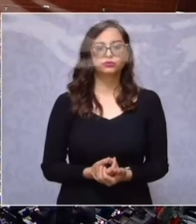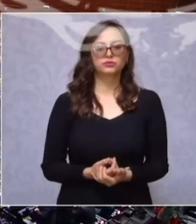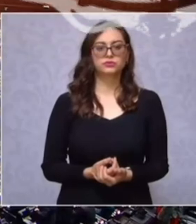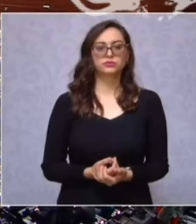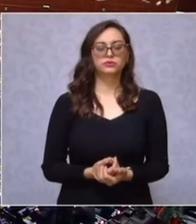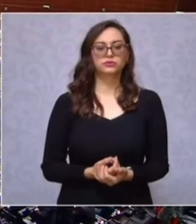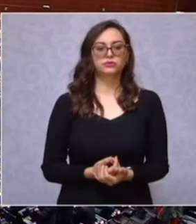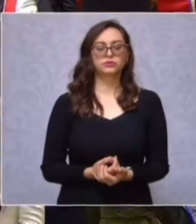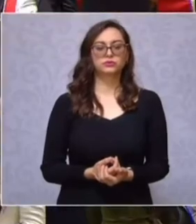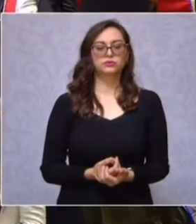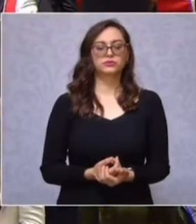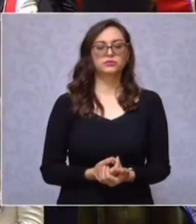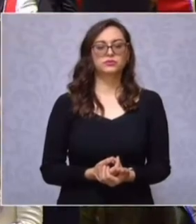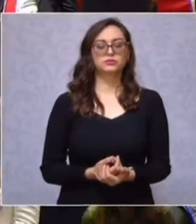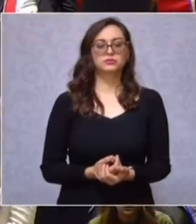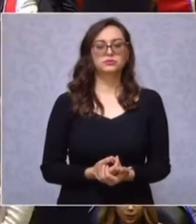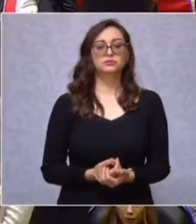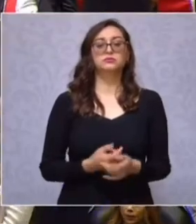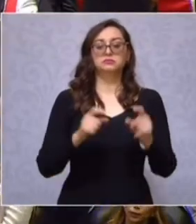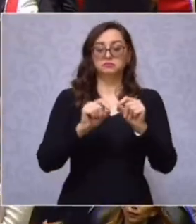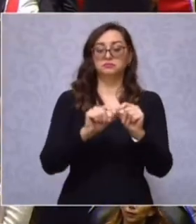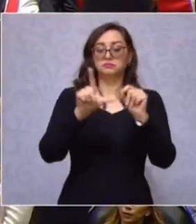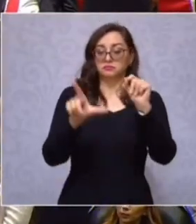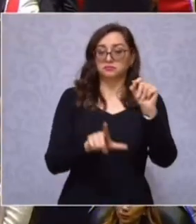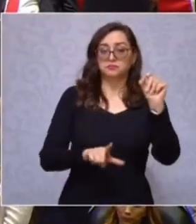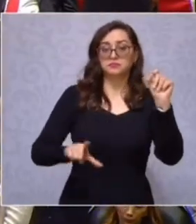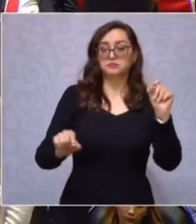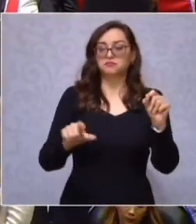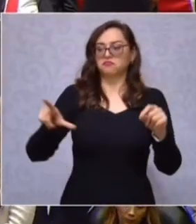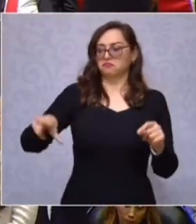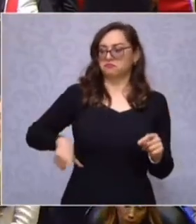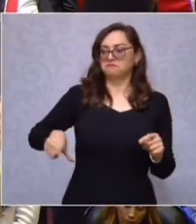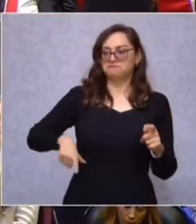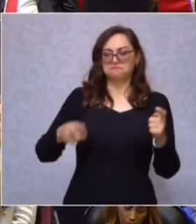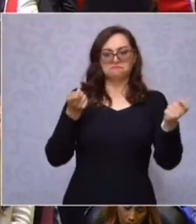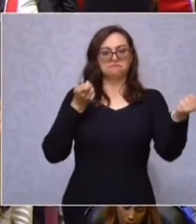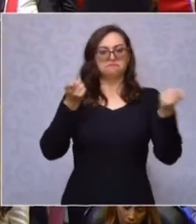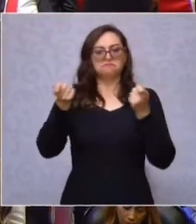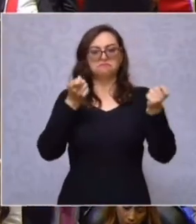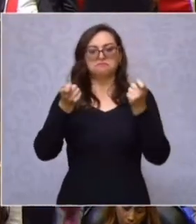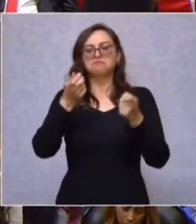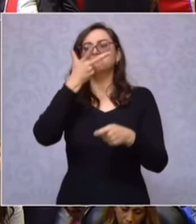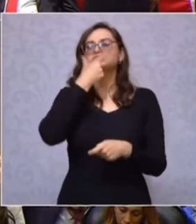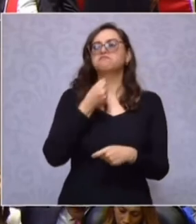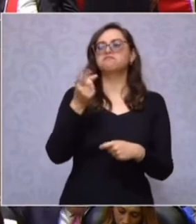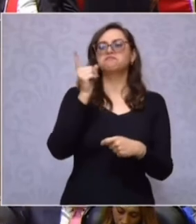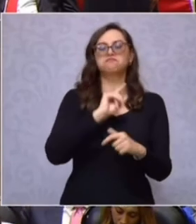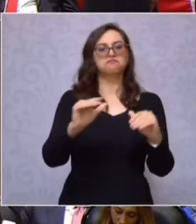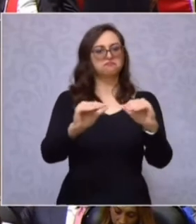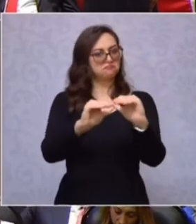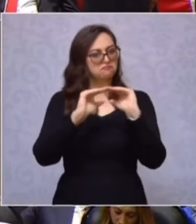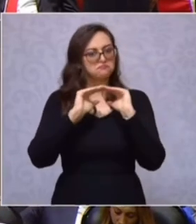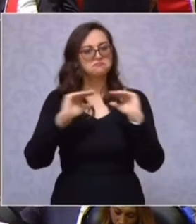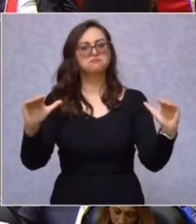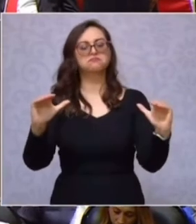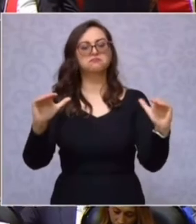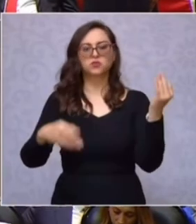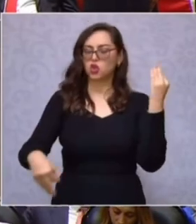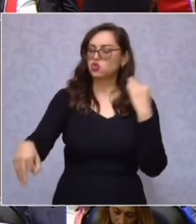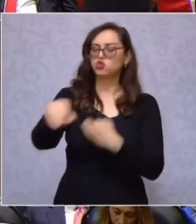Gobernaré para todos y para todas y tengan la certeza